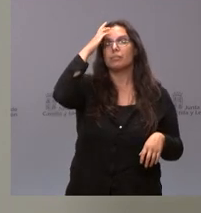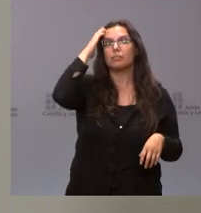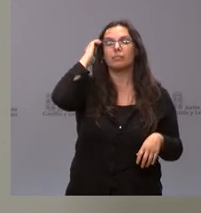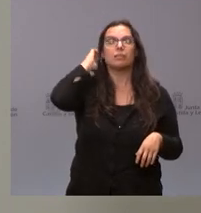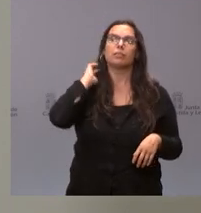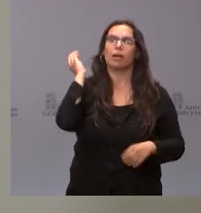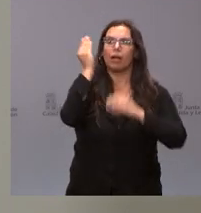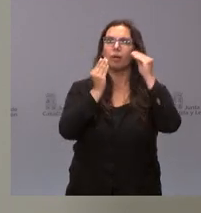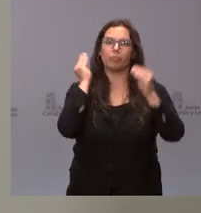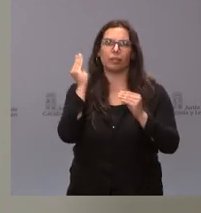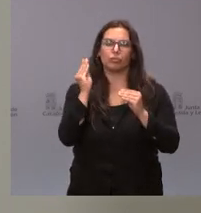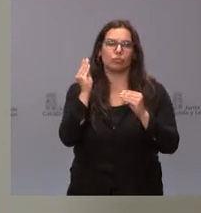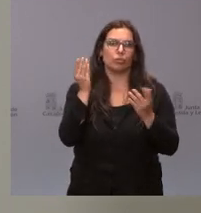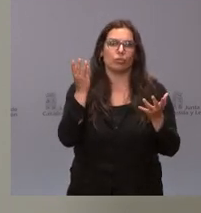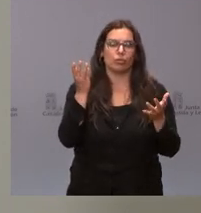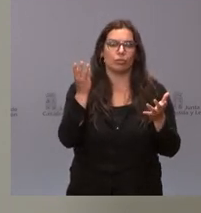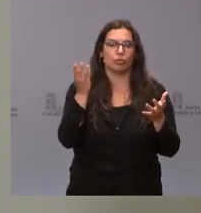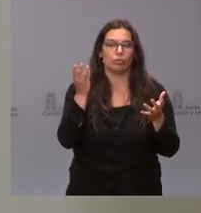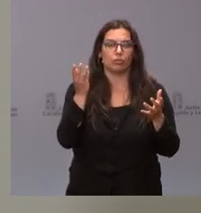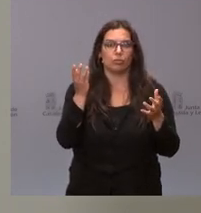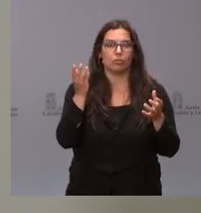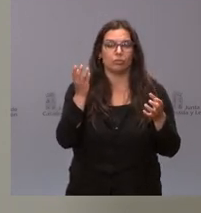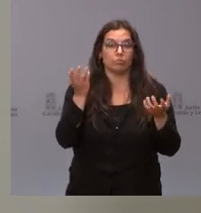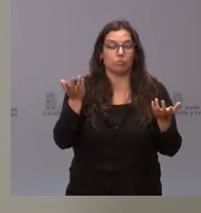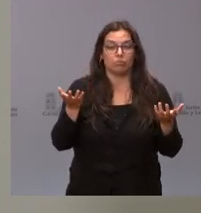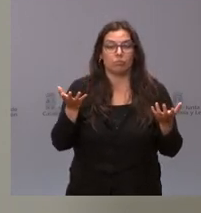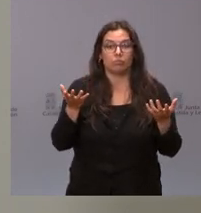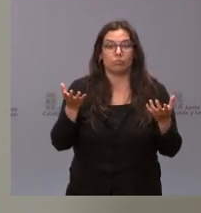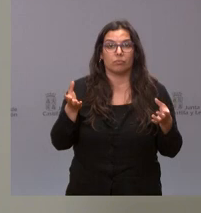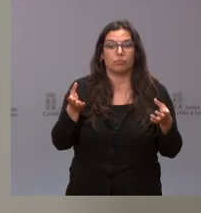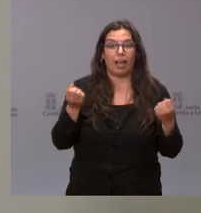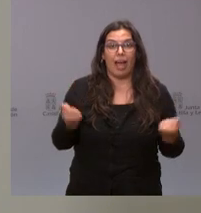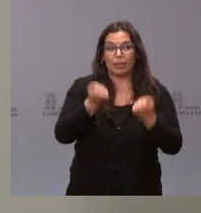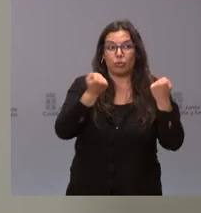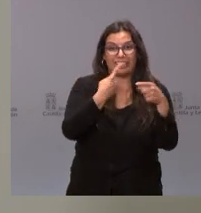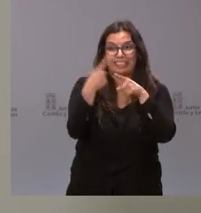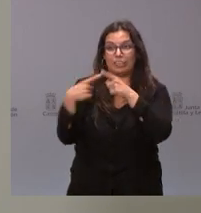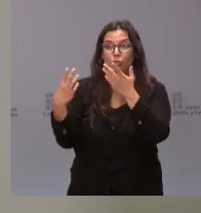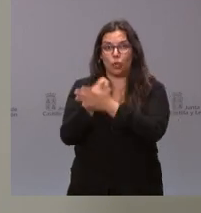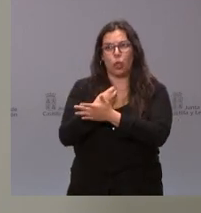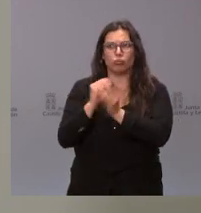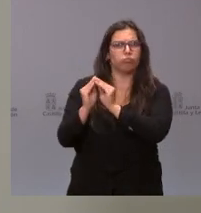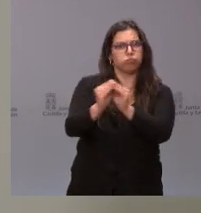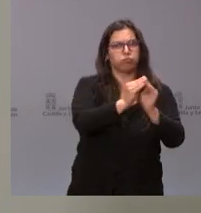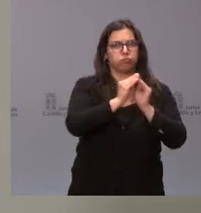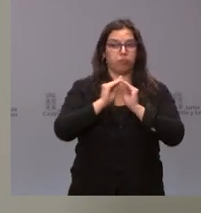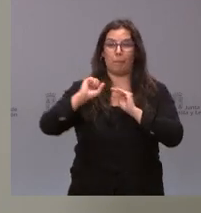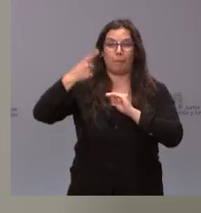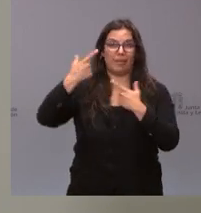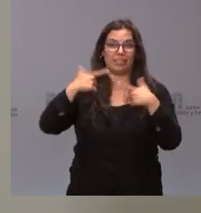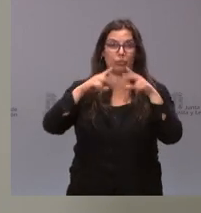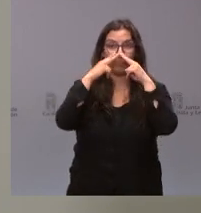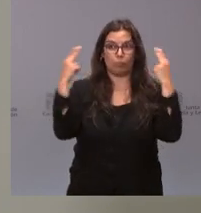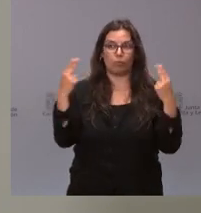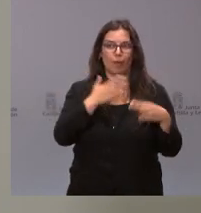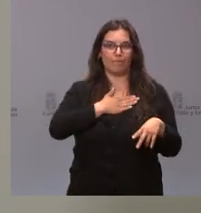consenso por parte de los diferentes actores y muy específicamente en el sector público. Y